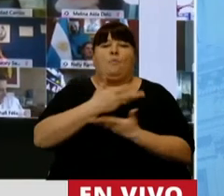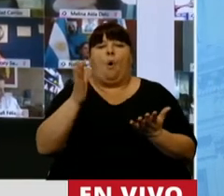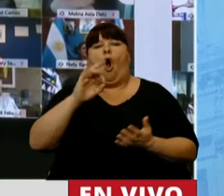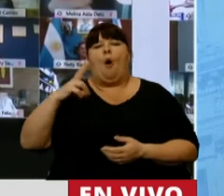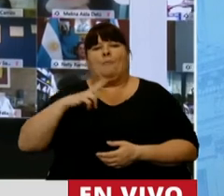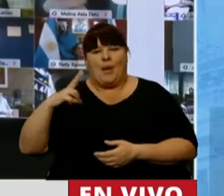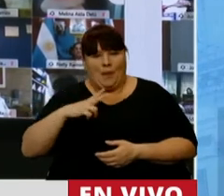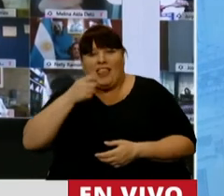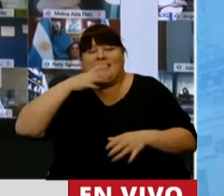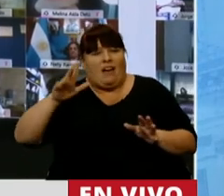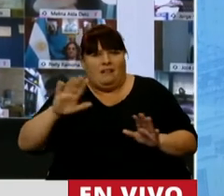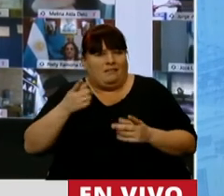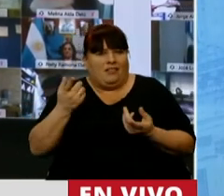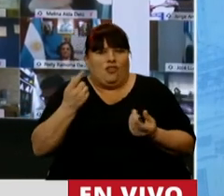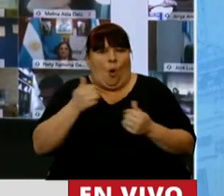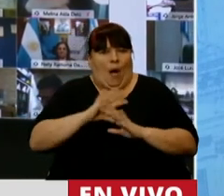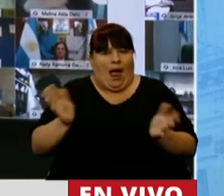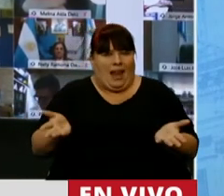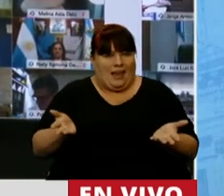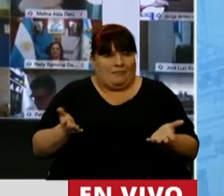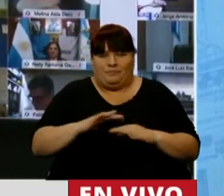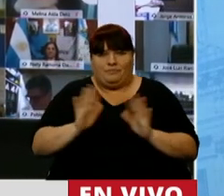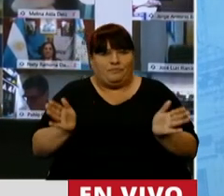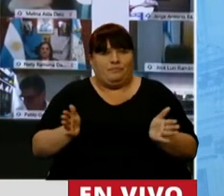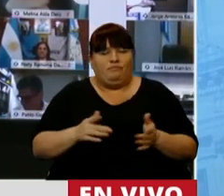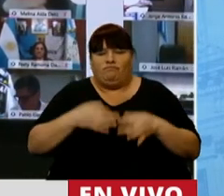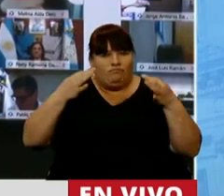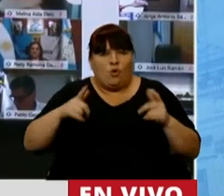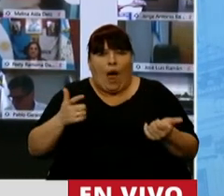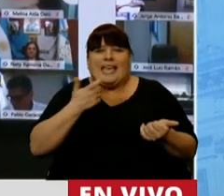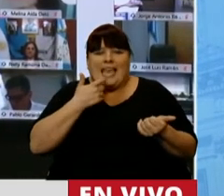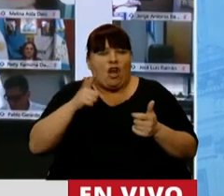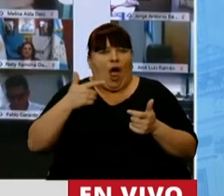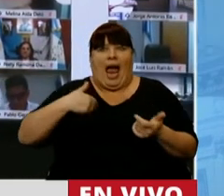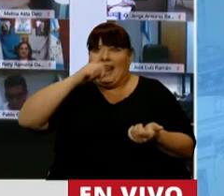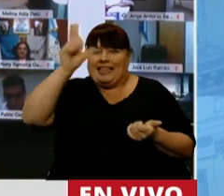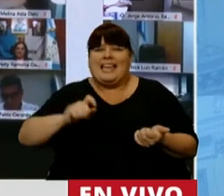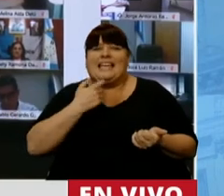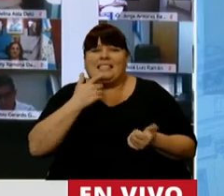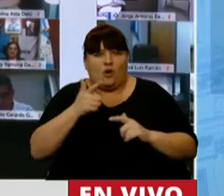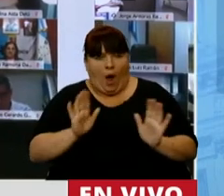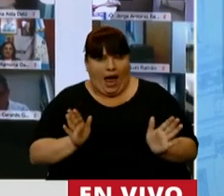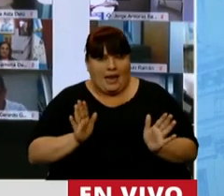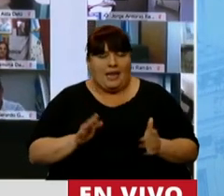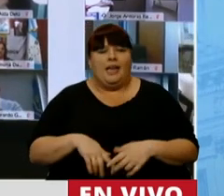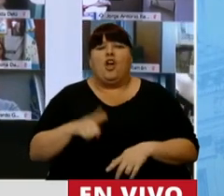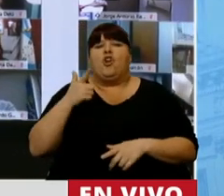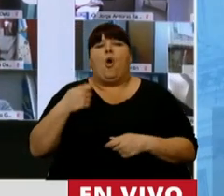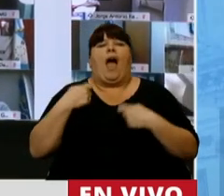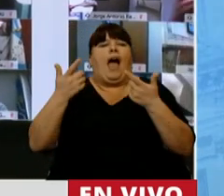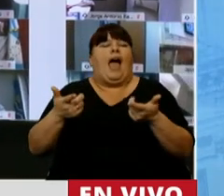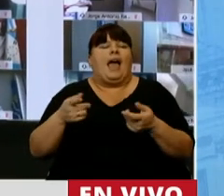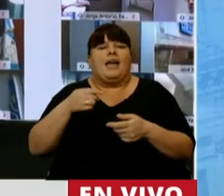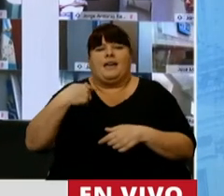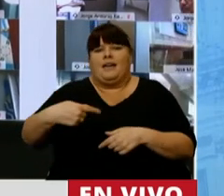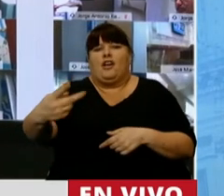privada que pudiera existir ya no tiene hierro. No hay acero, no hay hierro en la República Argentina. No hay entrega